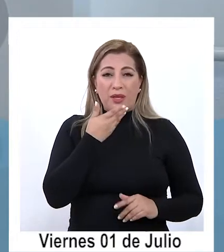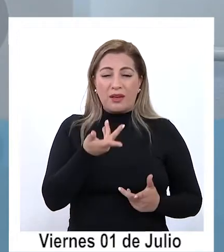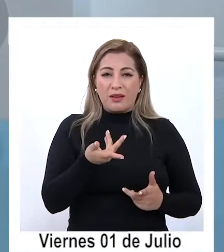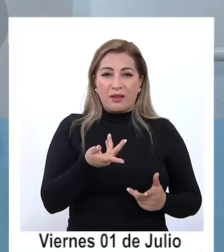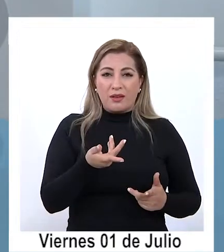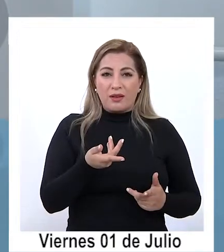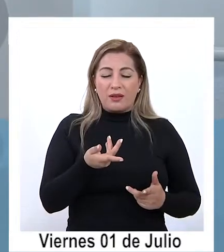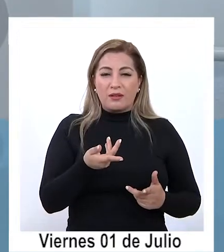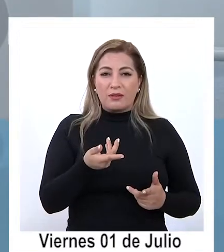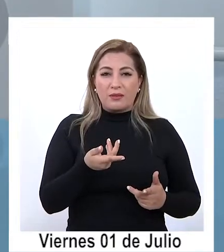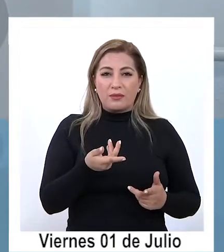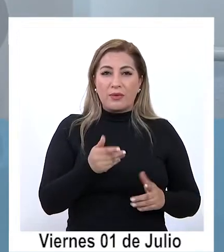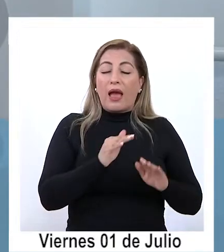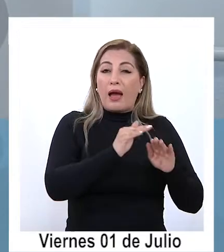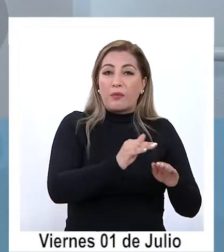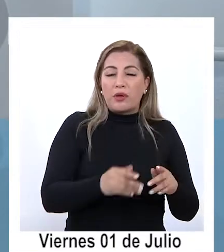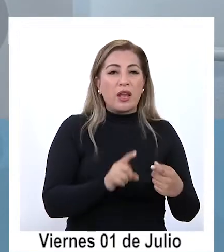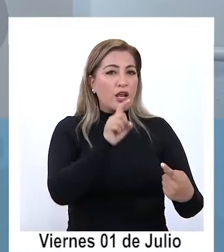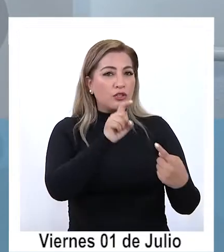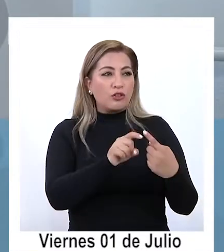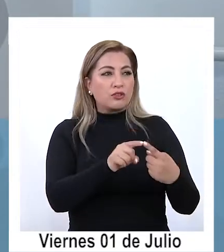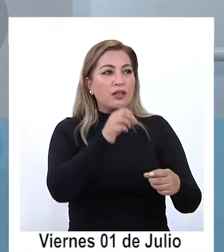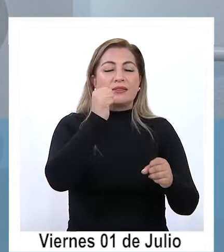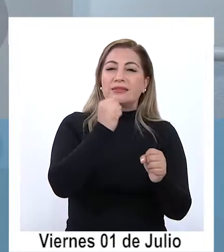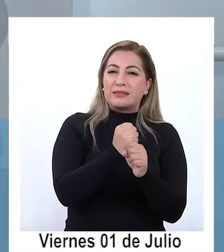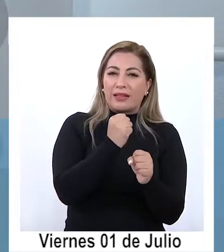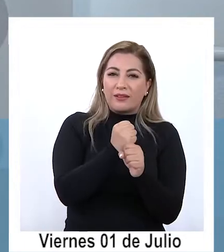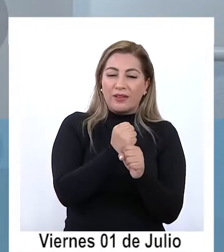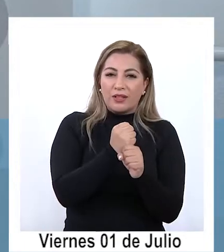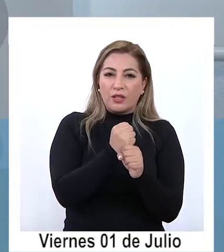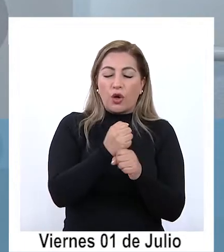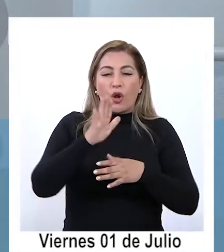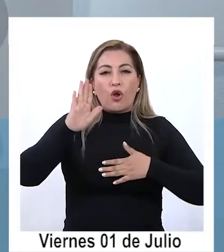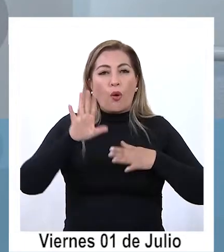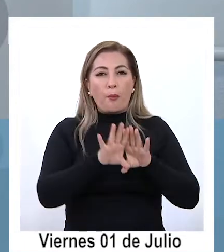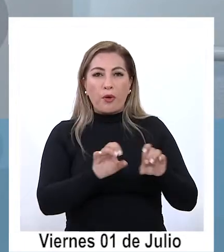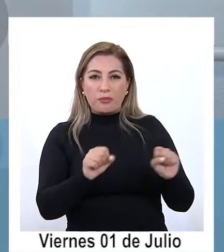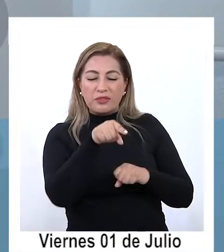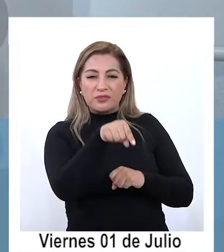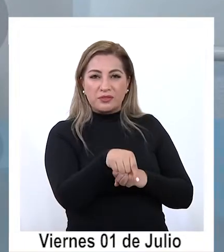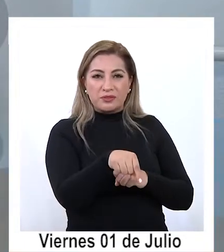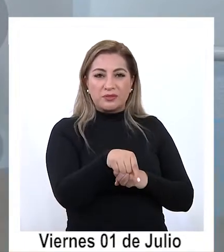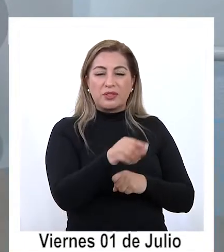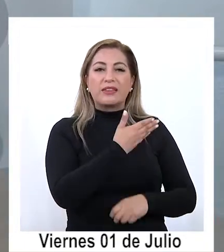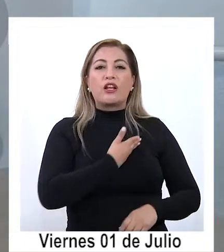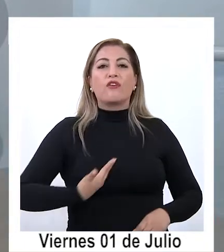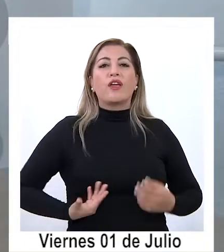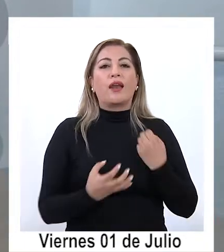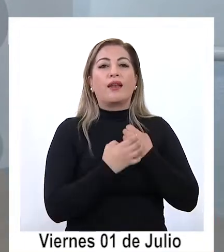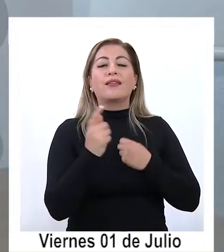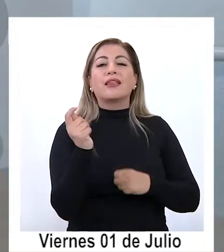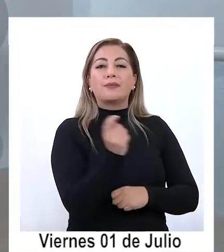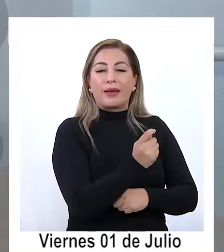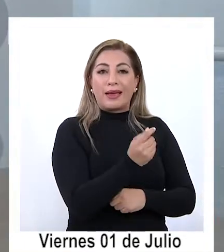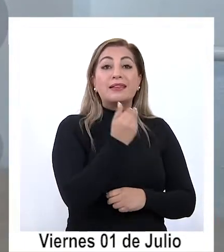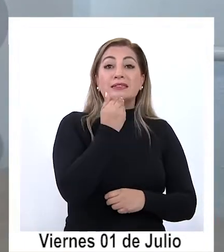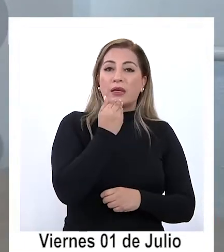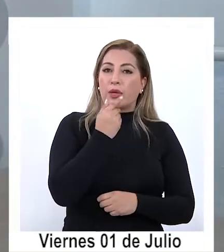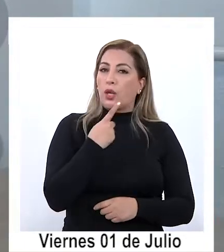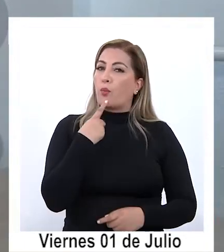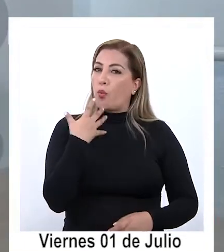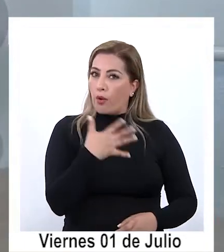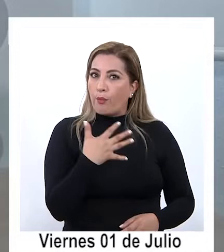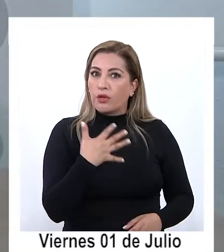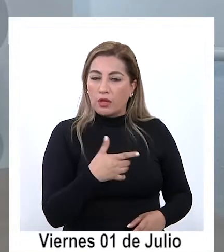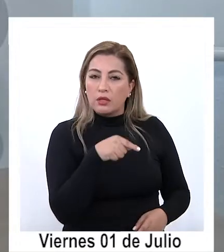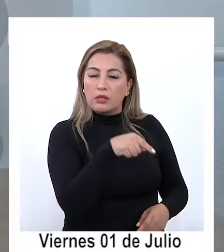pertinencia y ahí la conexión y el trabajo cierto y el compromiso del gobierno regional también tiene mucho que